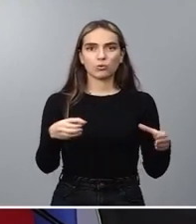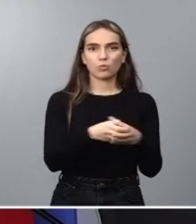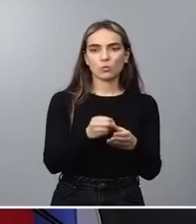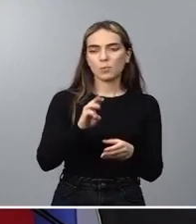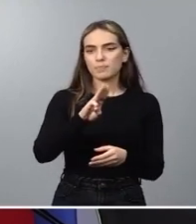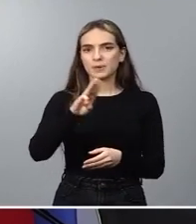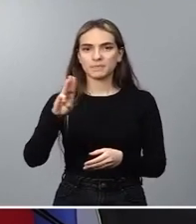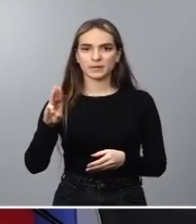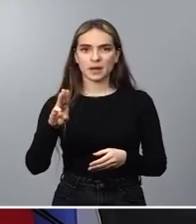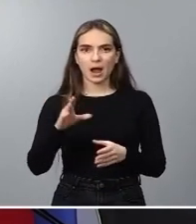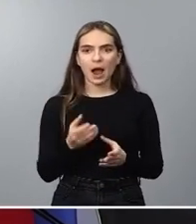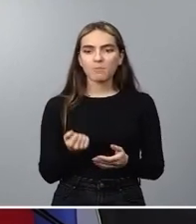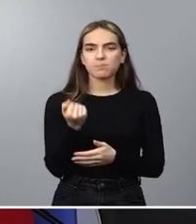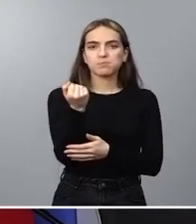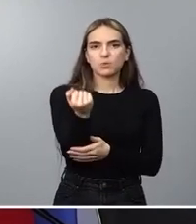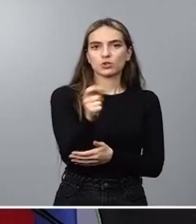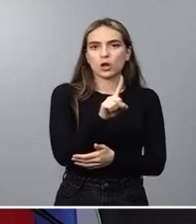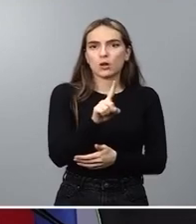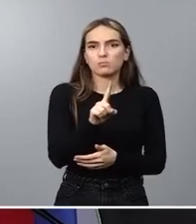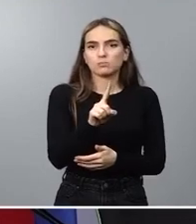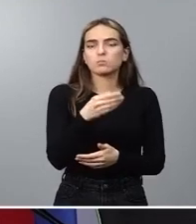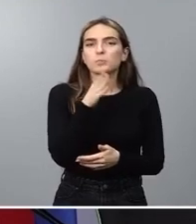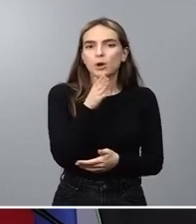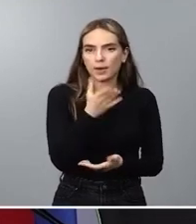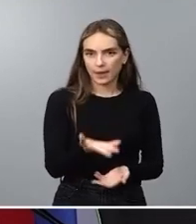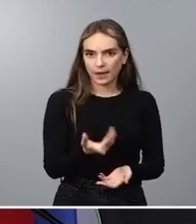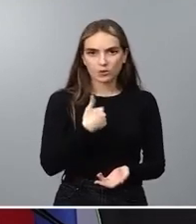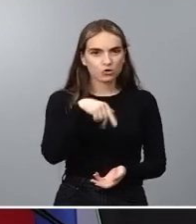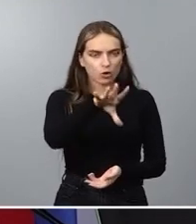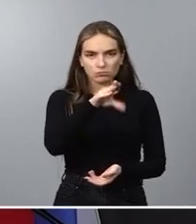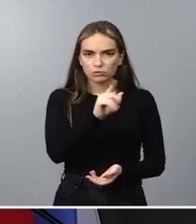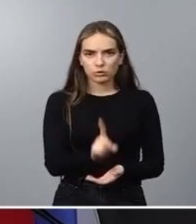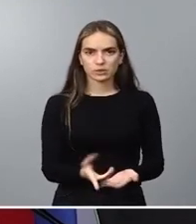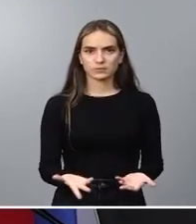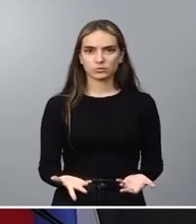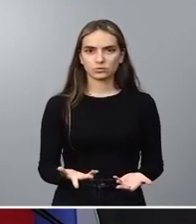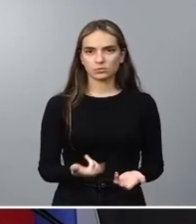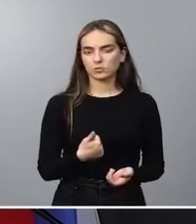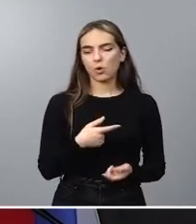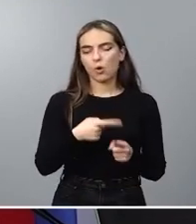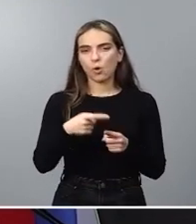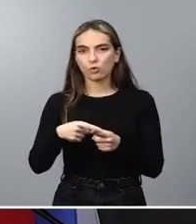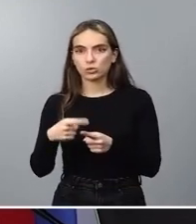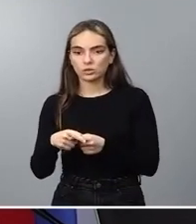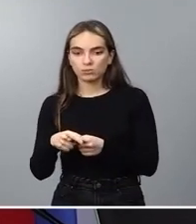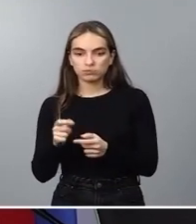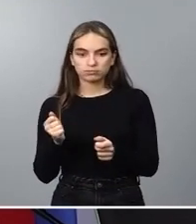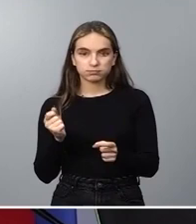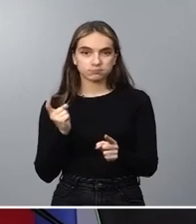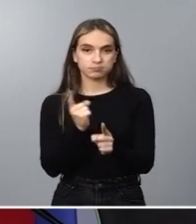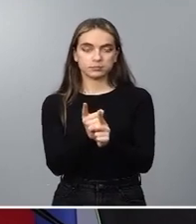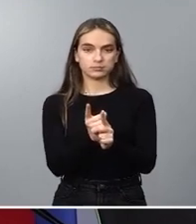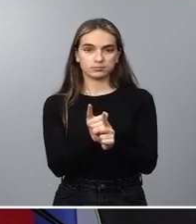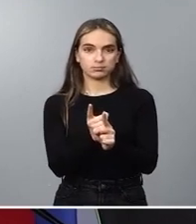tipo de comportamientos y no haya manifestado una reacción ante los mismos hasta tal punto que mantienen la militancia entre sus